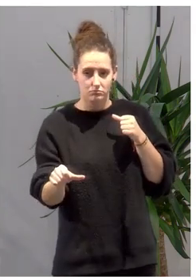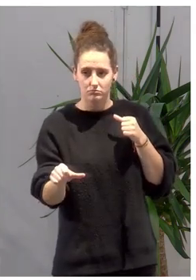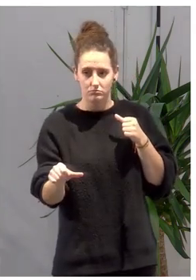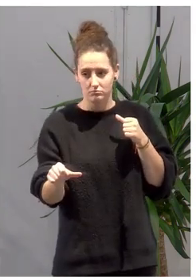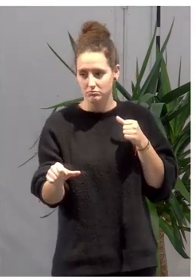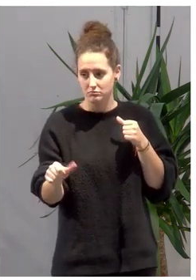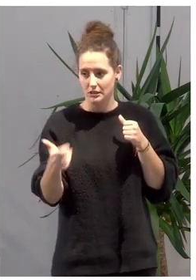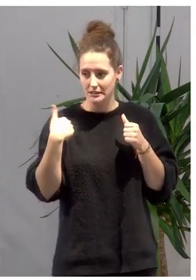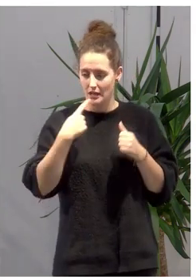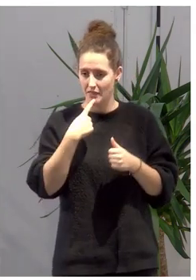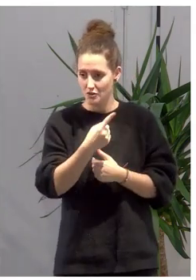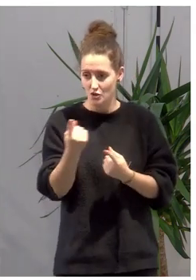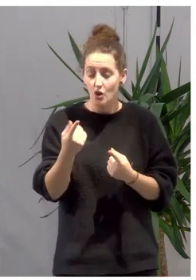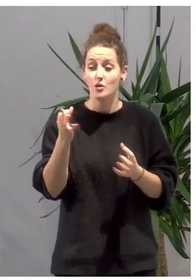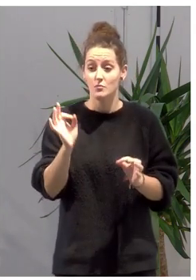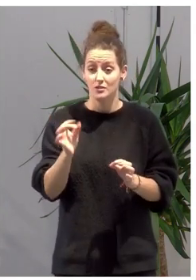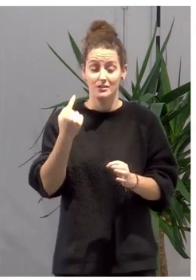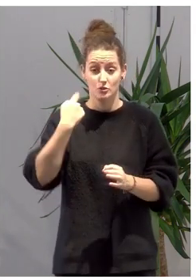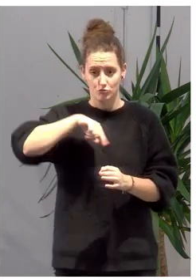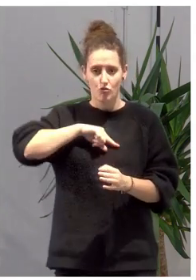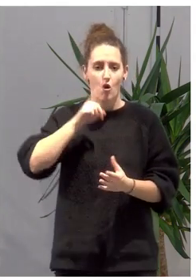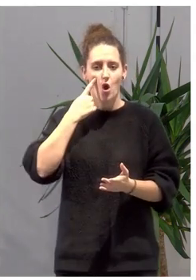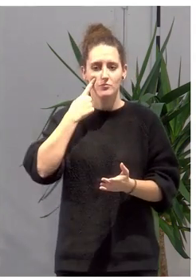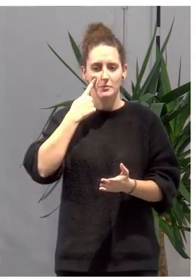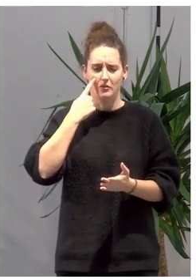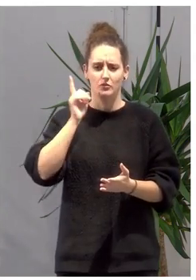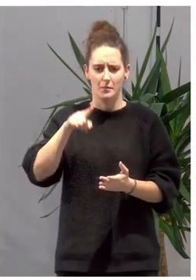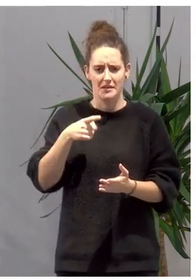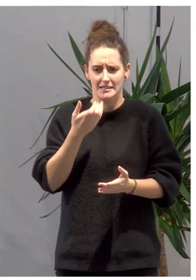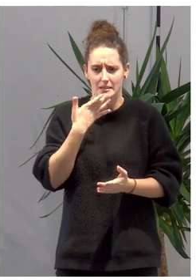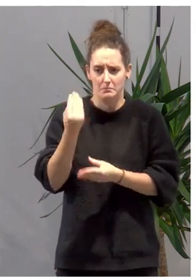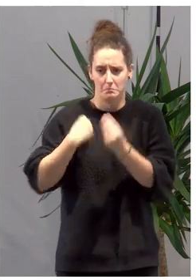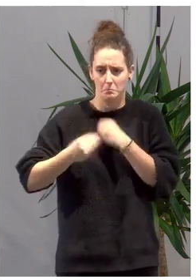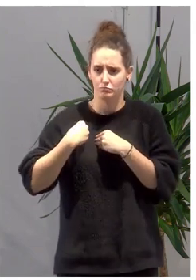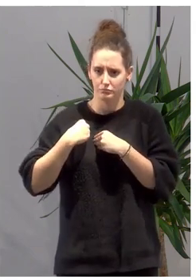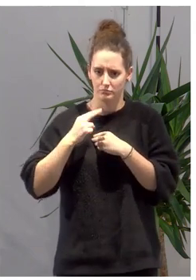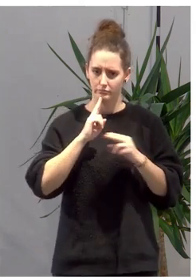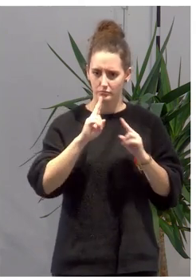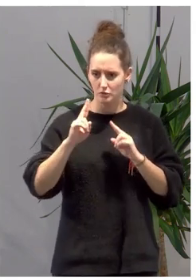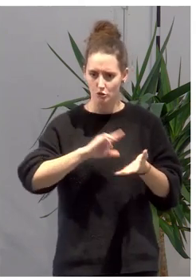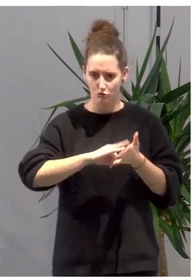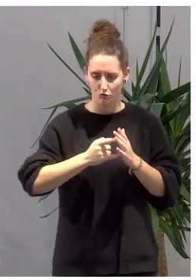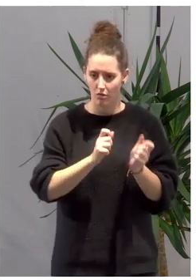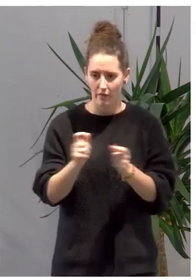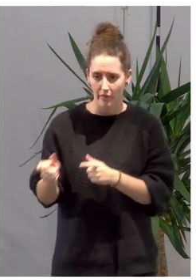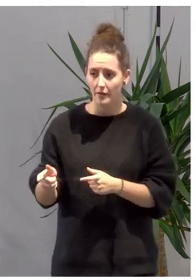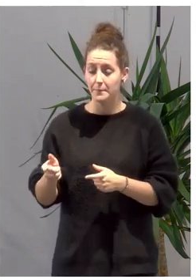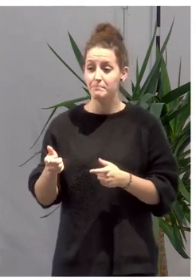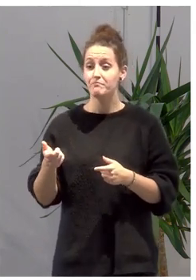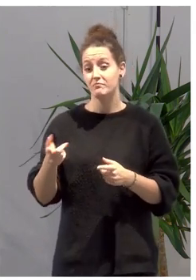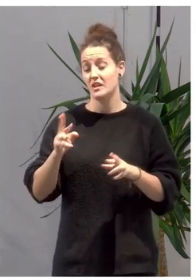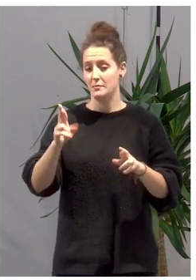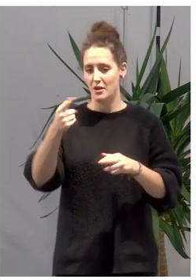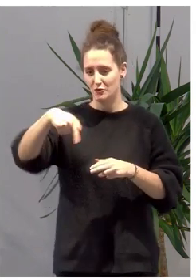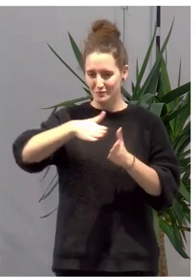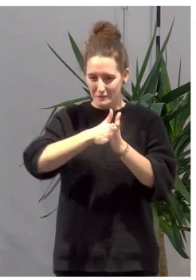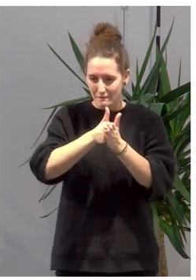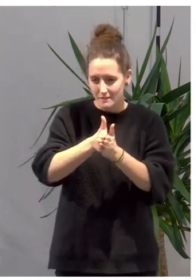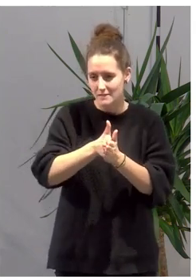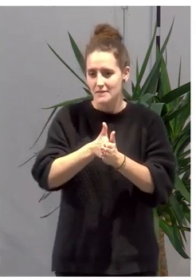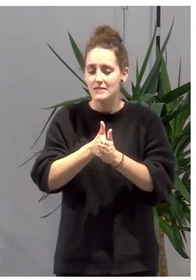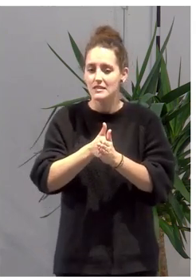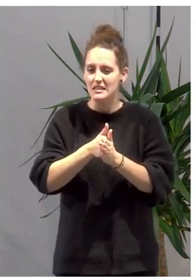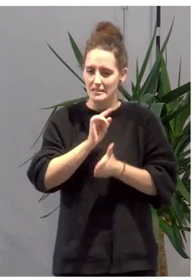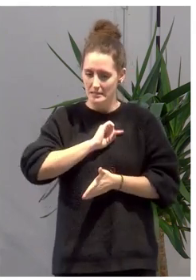comentado desde el observatorio también, pues solventar las dudas que tengáis y que, bueno, espero que os haya motivado y estéis